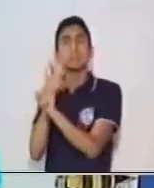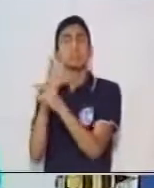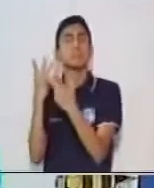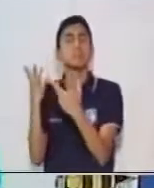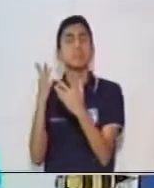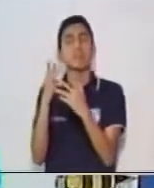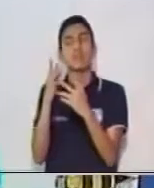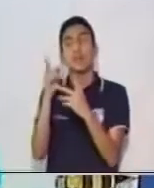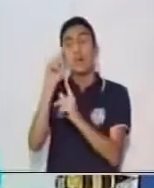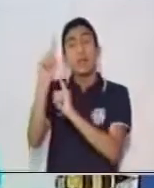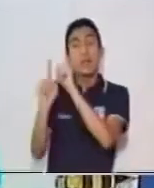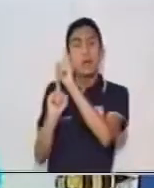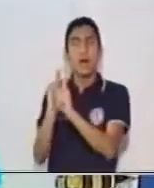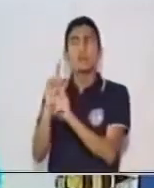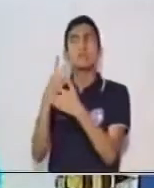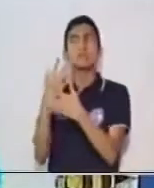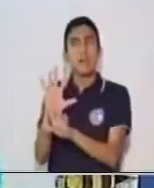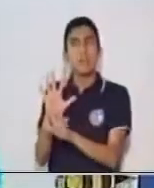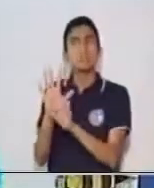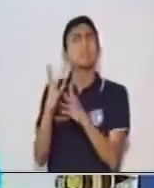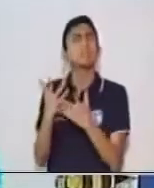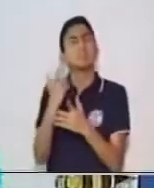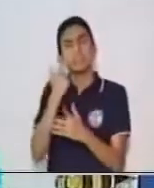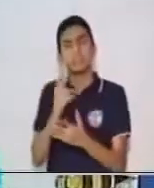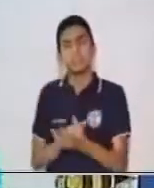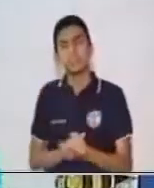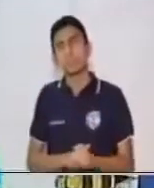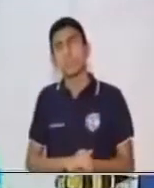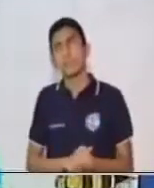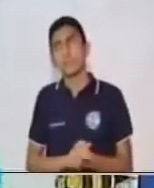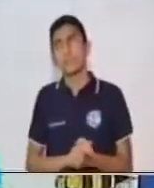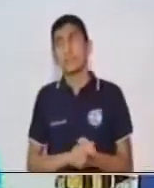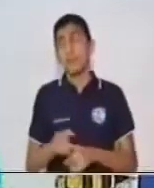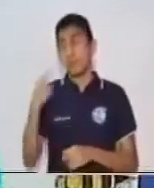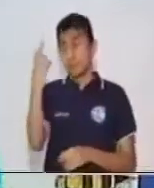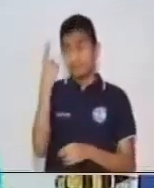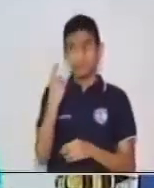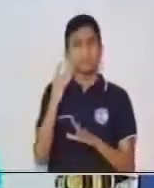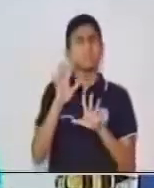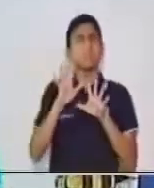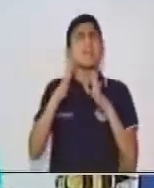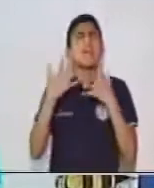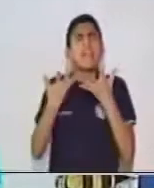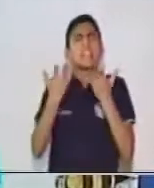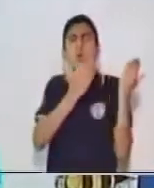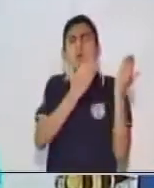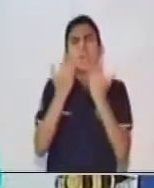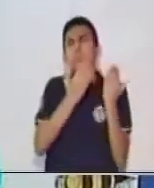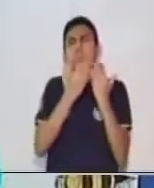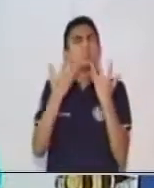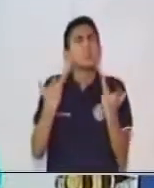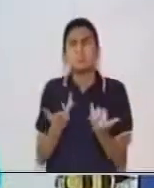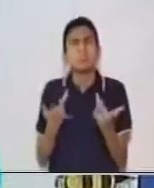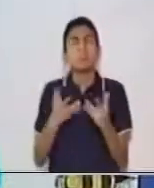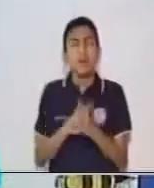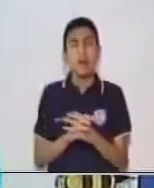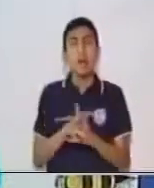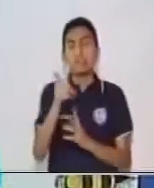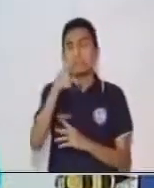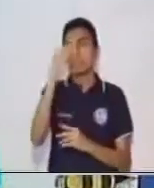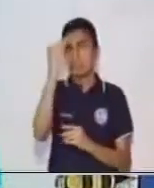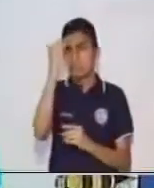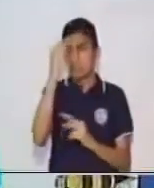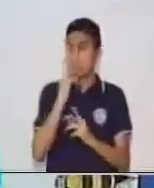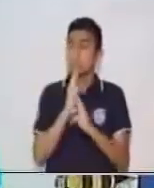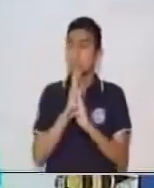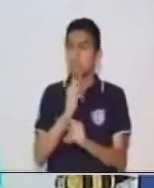con la interrogante, ¿qué es lo? Entonces, nuestra interrogante es ¿qué es lo que estudia? Y sabemos que